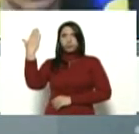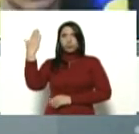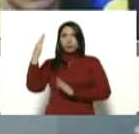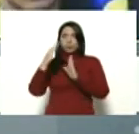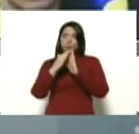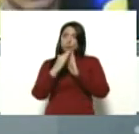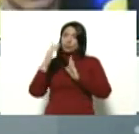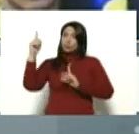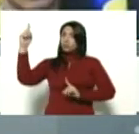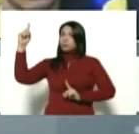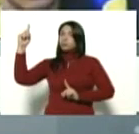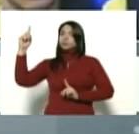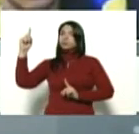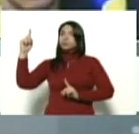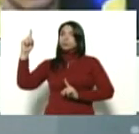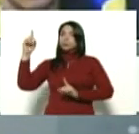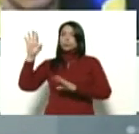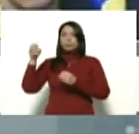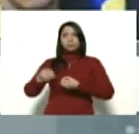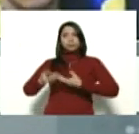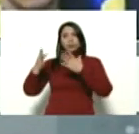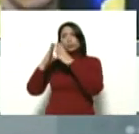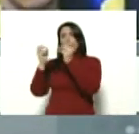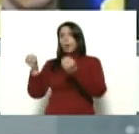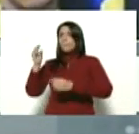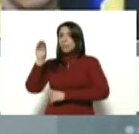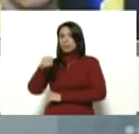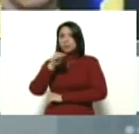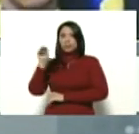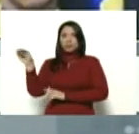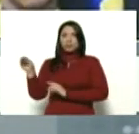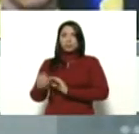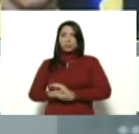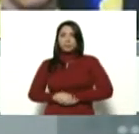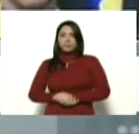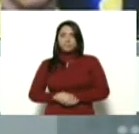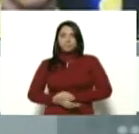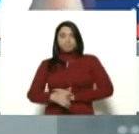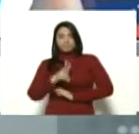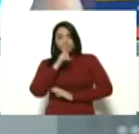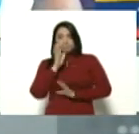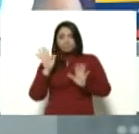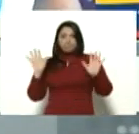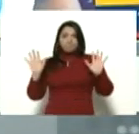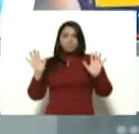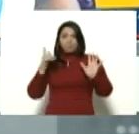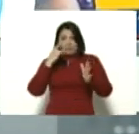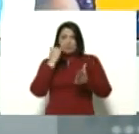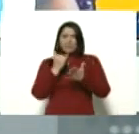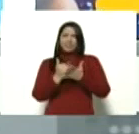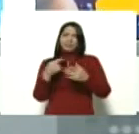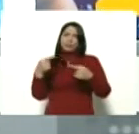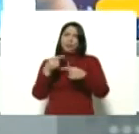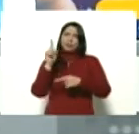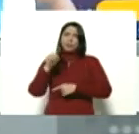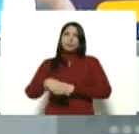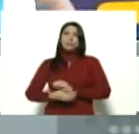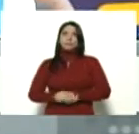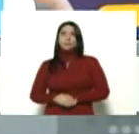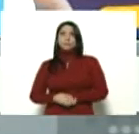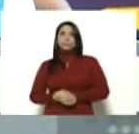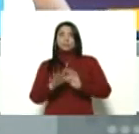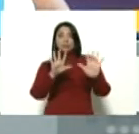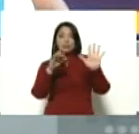y le dé todas sus bendiciones. Le dé todas sus bendiciones. Igualmente, fíjense ustedes, 16